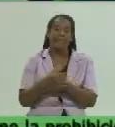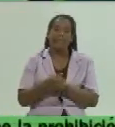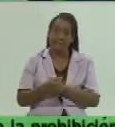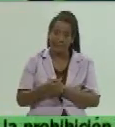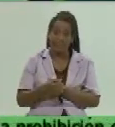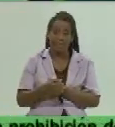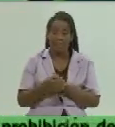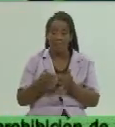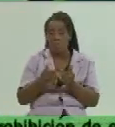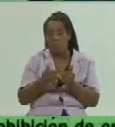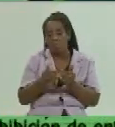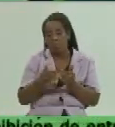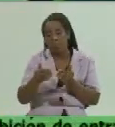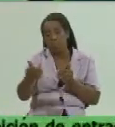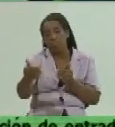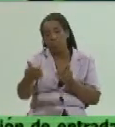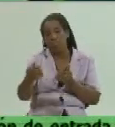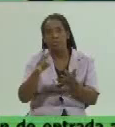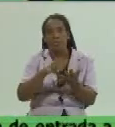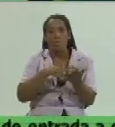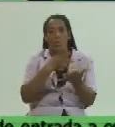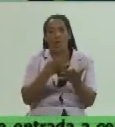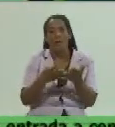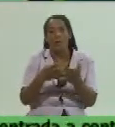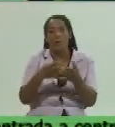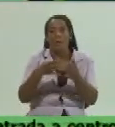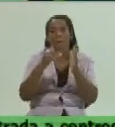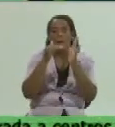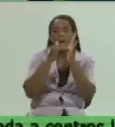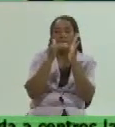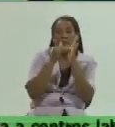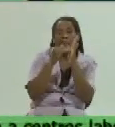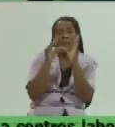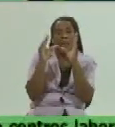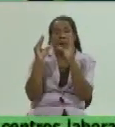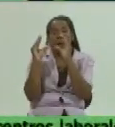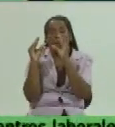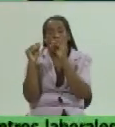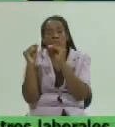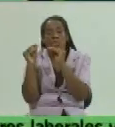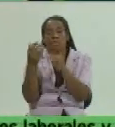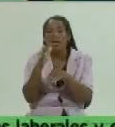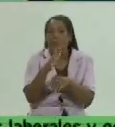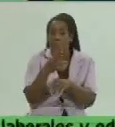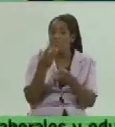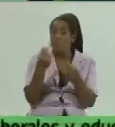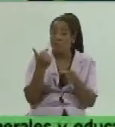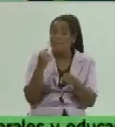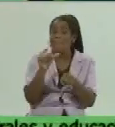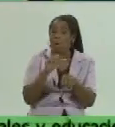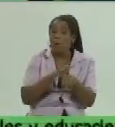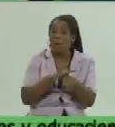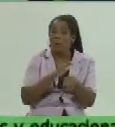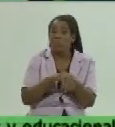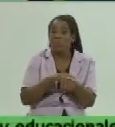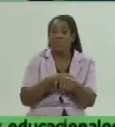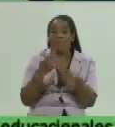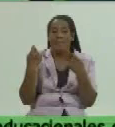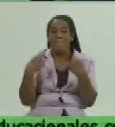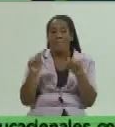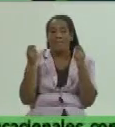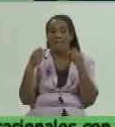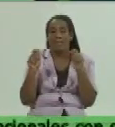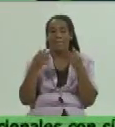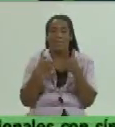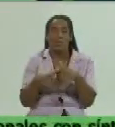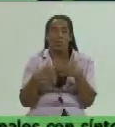de las medidas para horarios de la tarde noche que es donde se dan un número de violaciones también en la venta de productos tanto